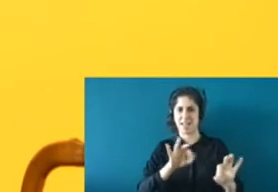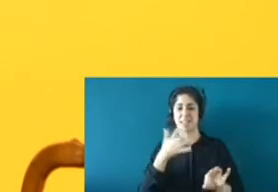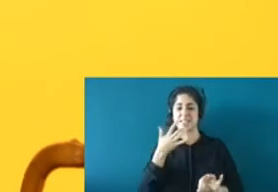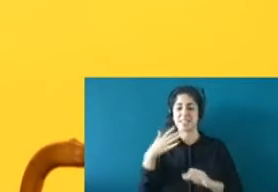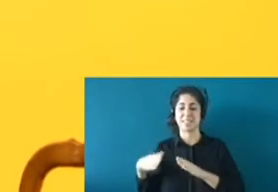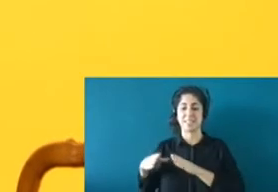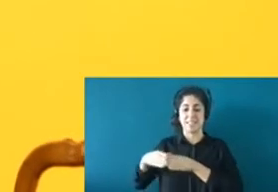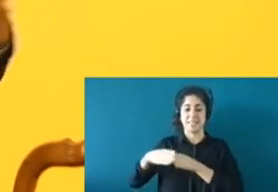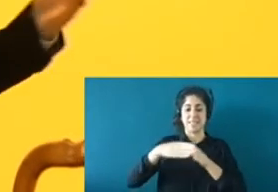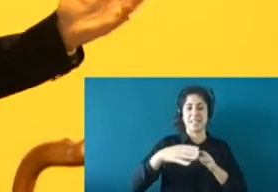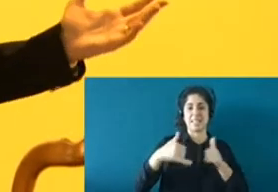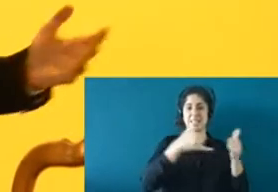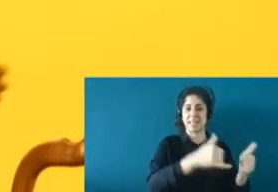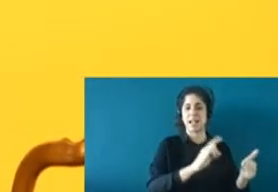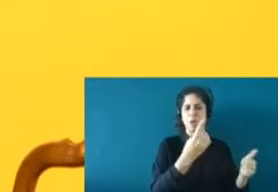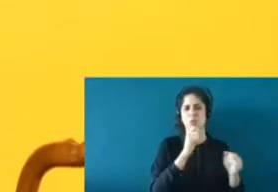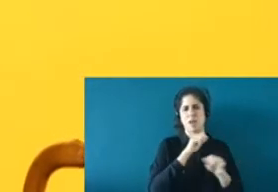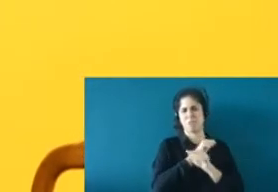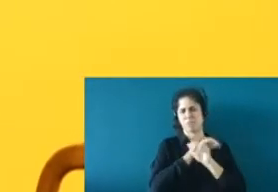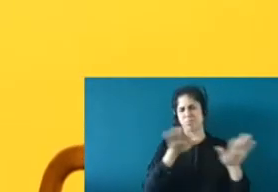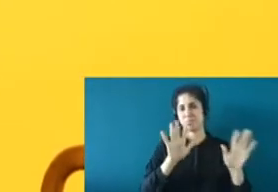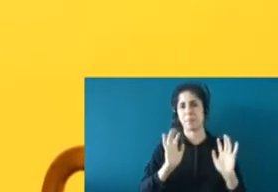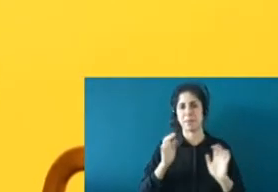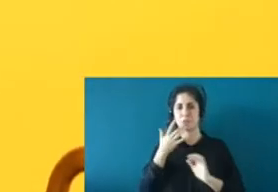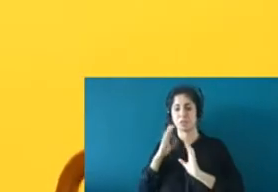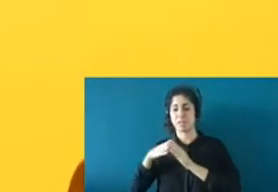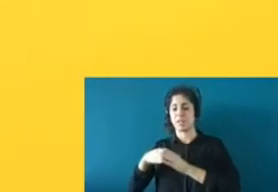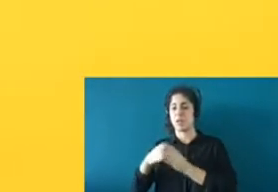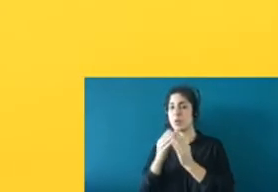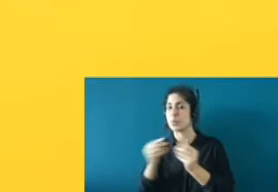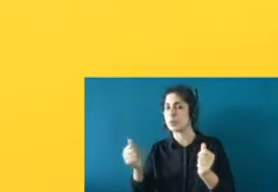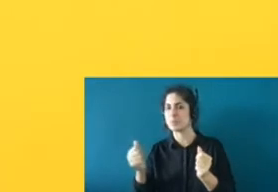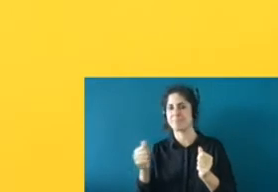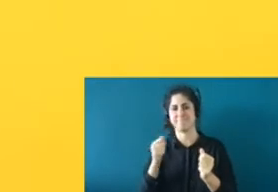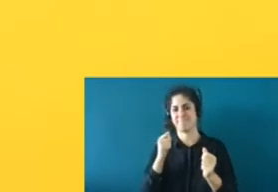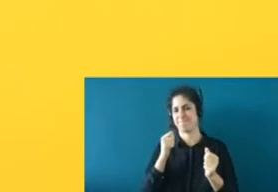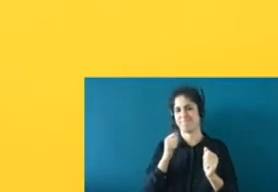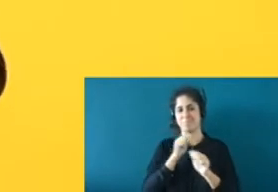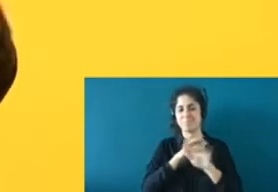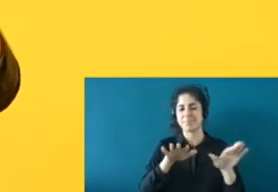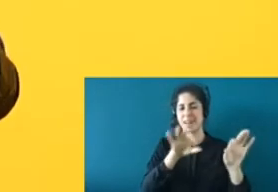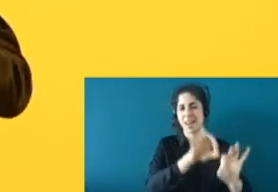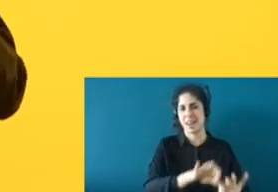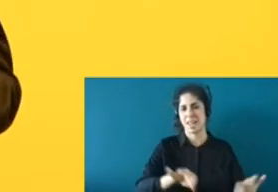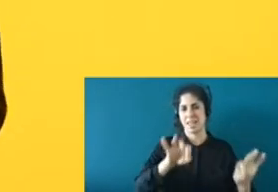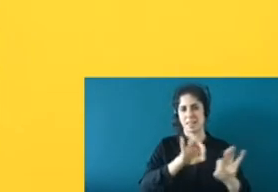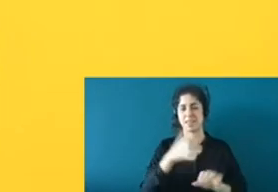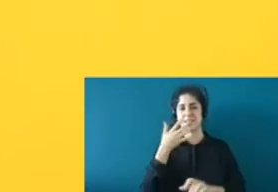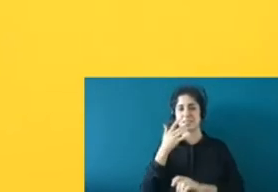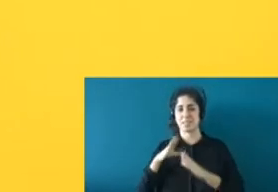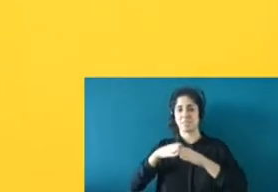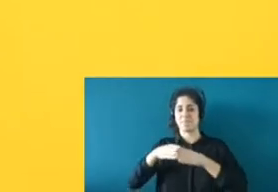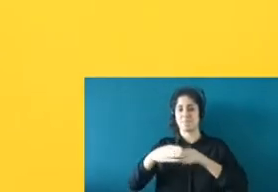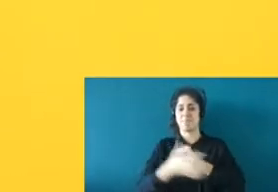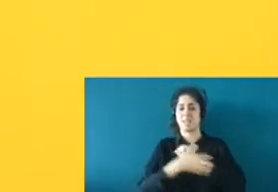cuando desaparecen, cuando las familias dejan de saber de sus familiares, cuando hay un naufragio, cuando ocurre cualquier